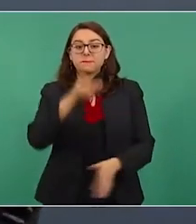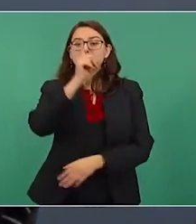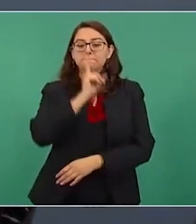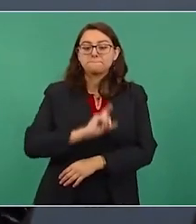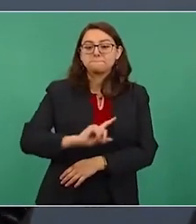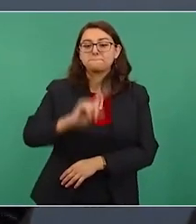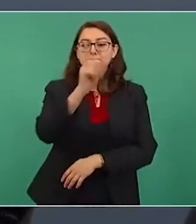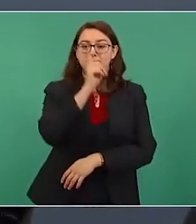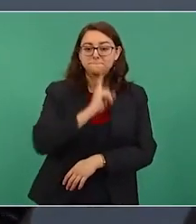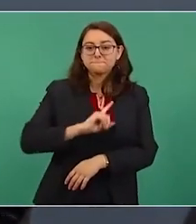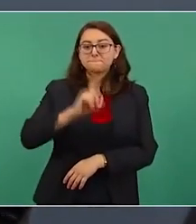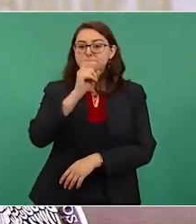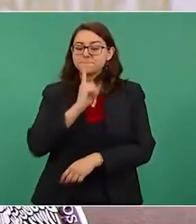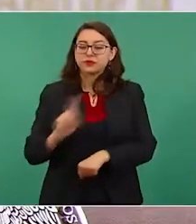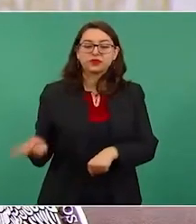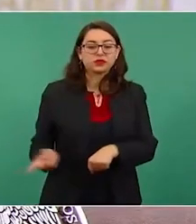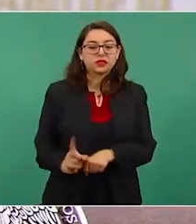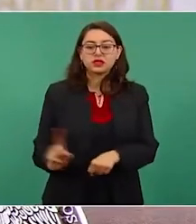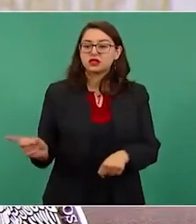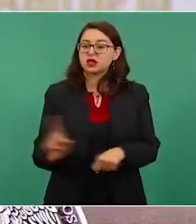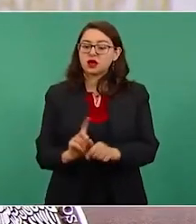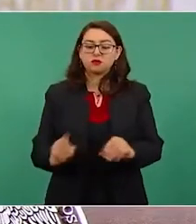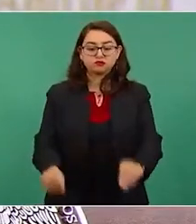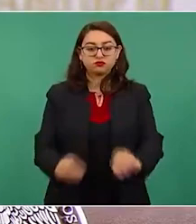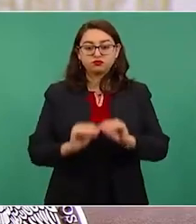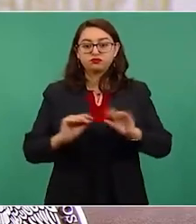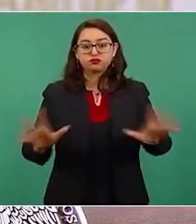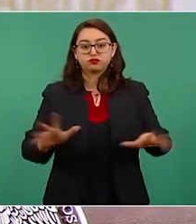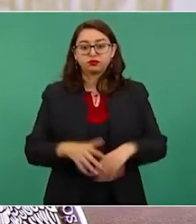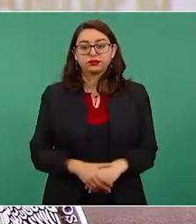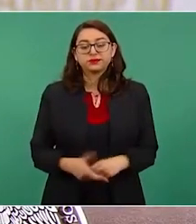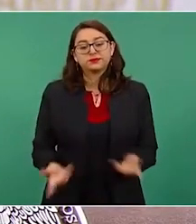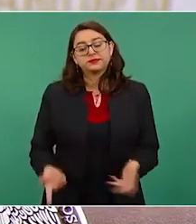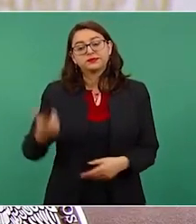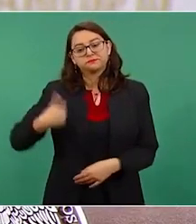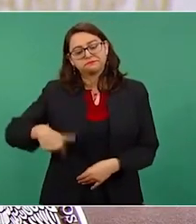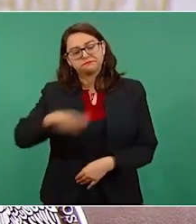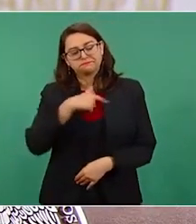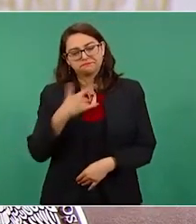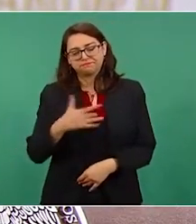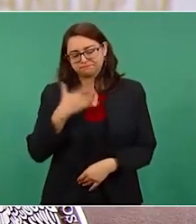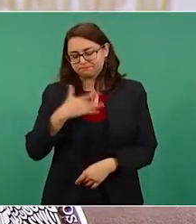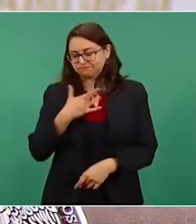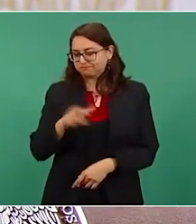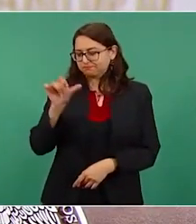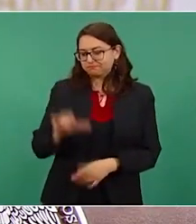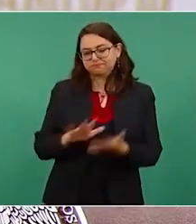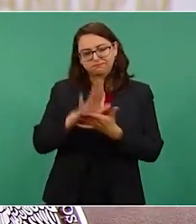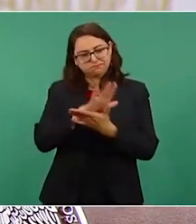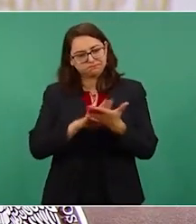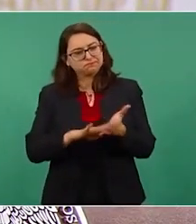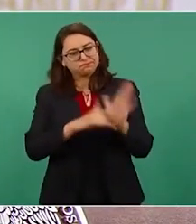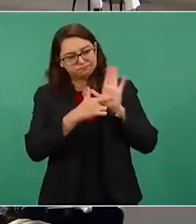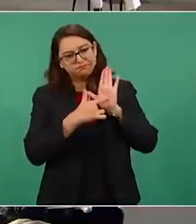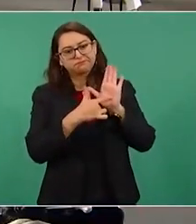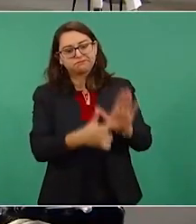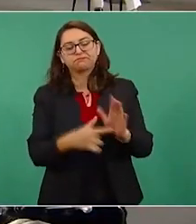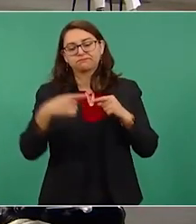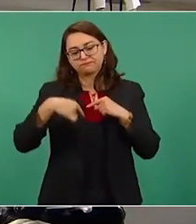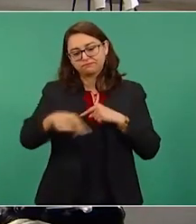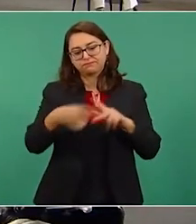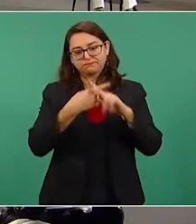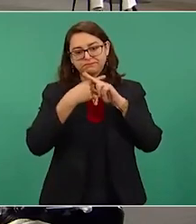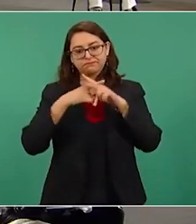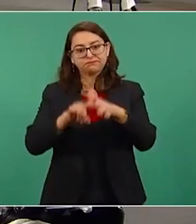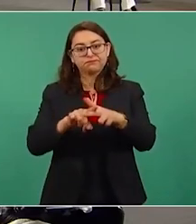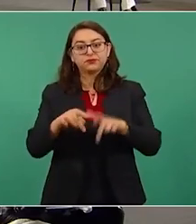y el otro también. Así que va nuestra humilde contribución en este proceso. Iniciamos nuestra sección.